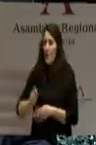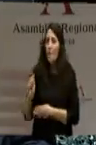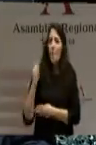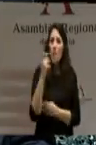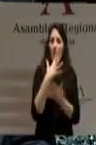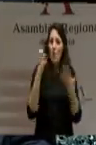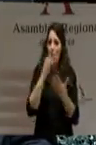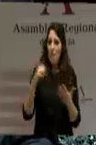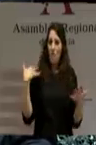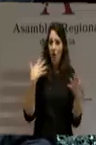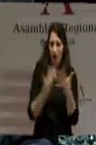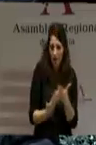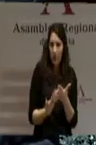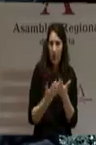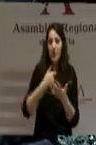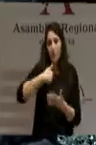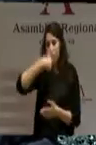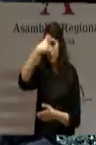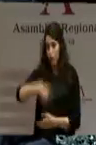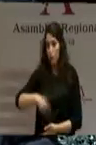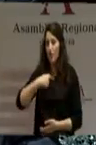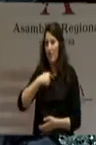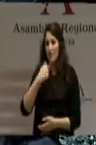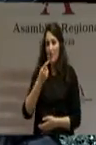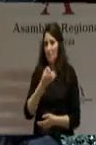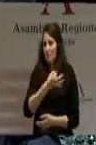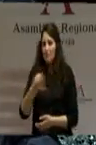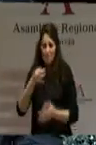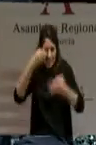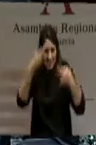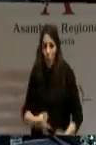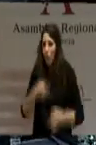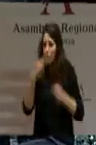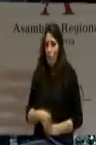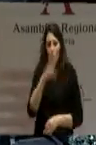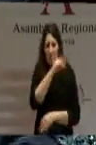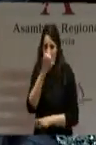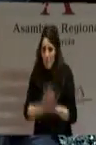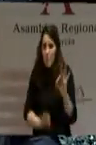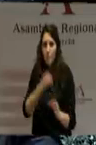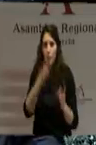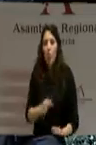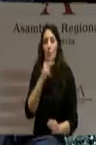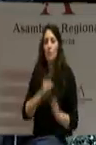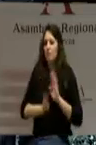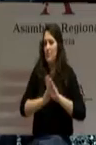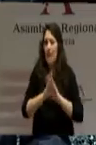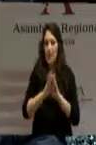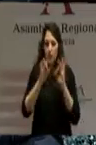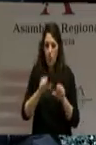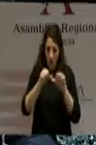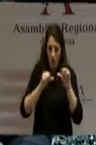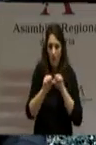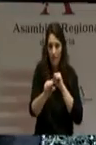años. Y estoy absolutamente seguro de que así seguirá siendo de ahora en